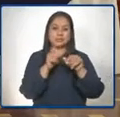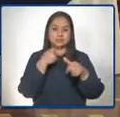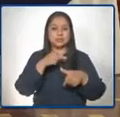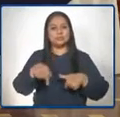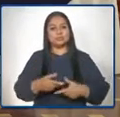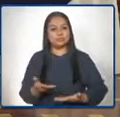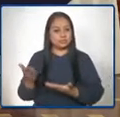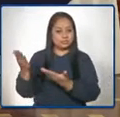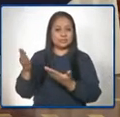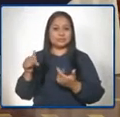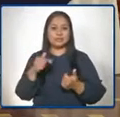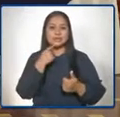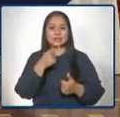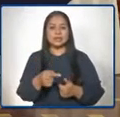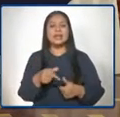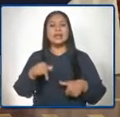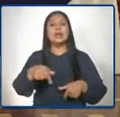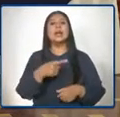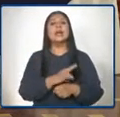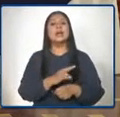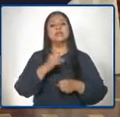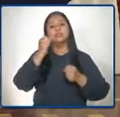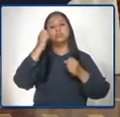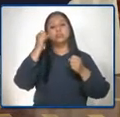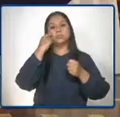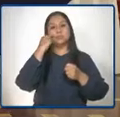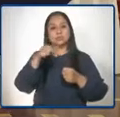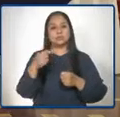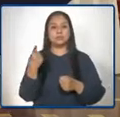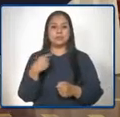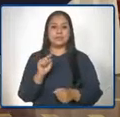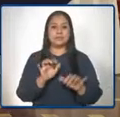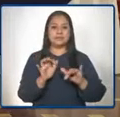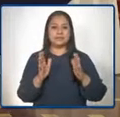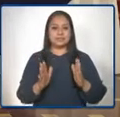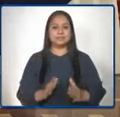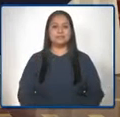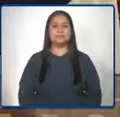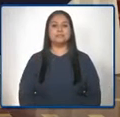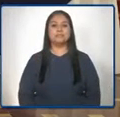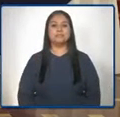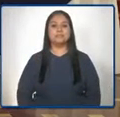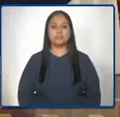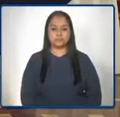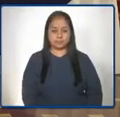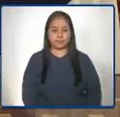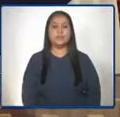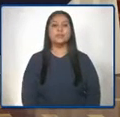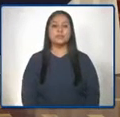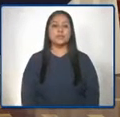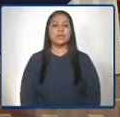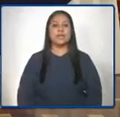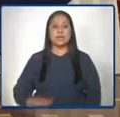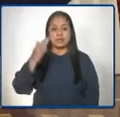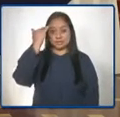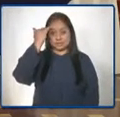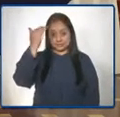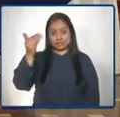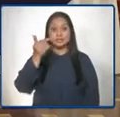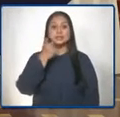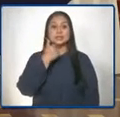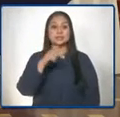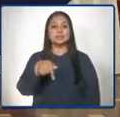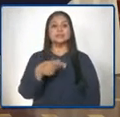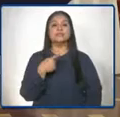dejar ya en el uso de la palabra a la Secretaría. Gracias señora ministra. Ahora cedemos